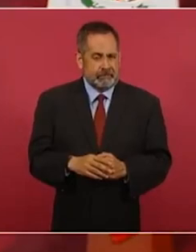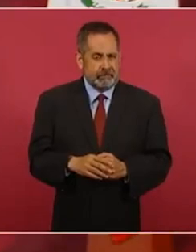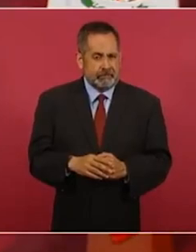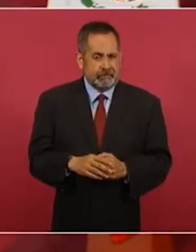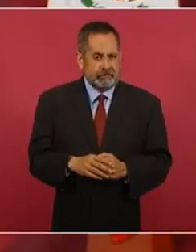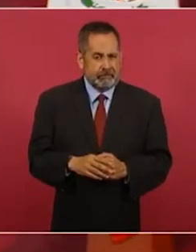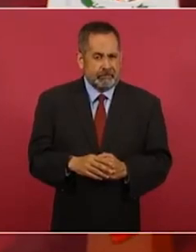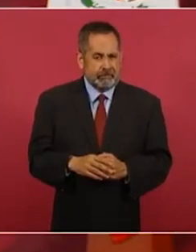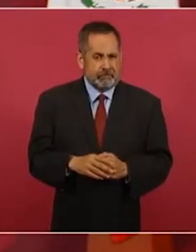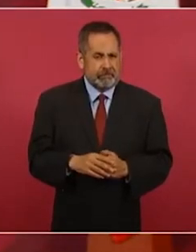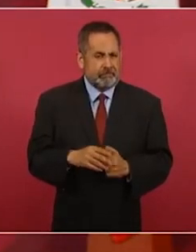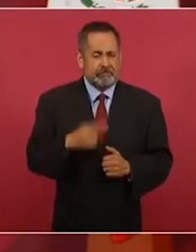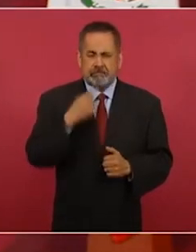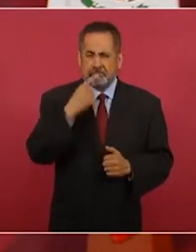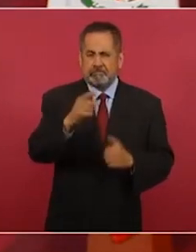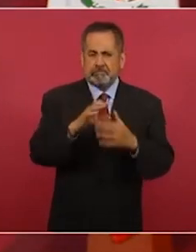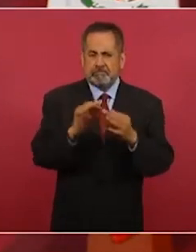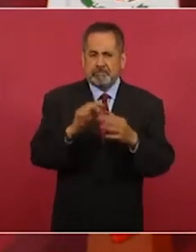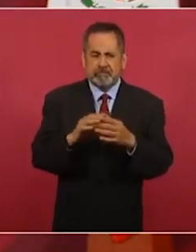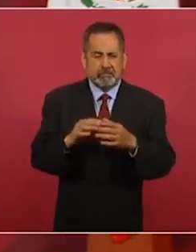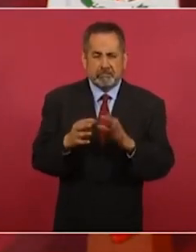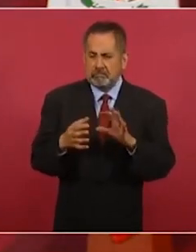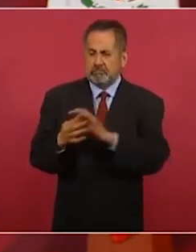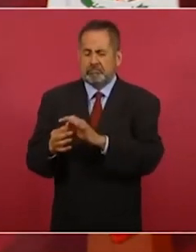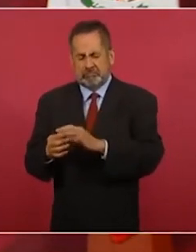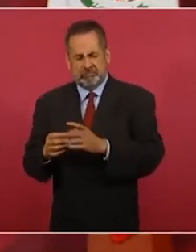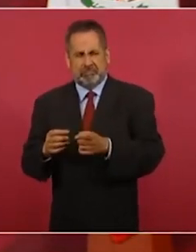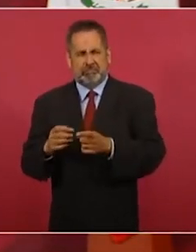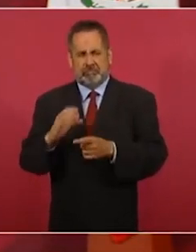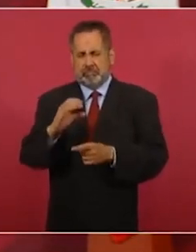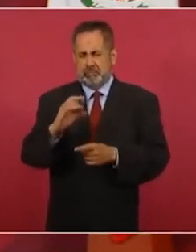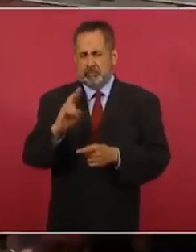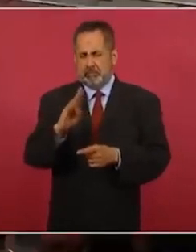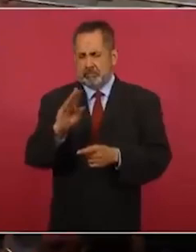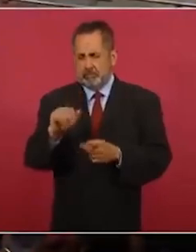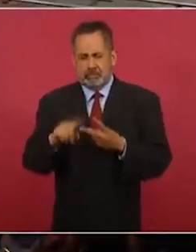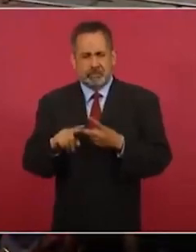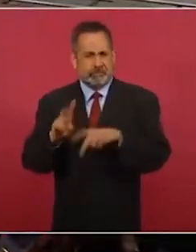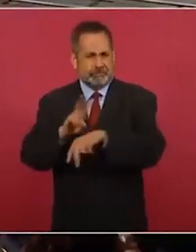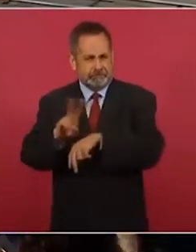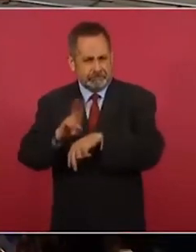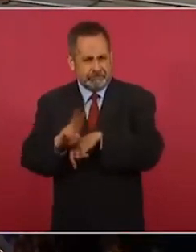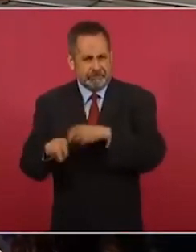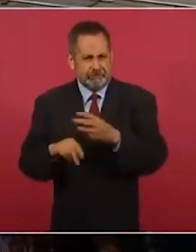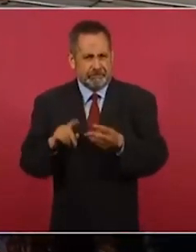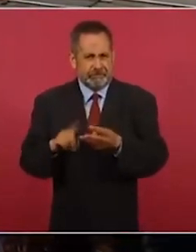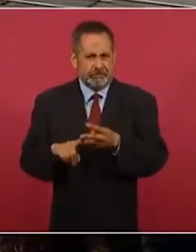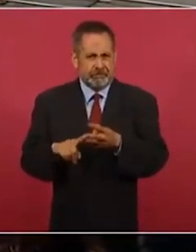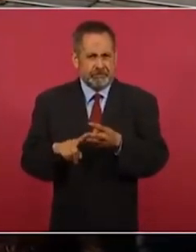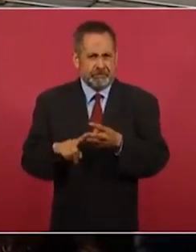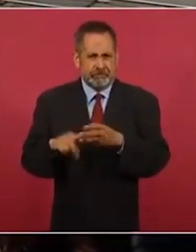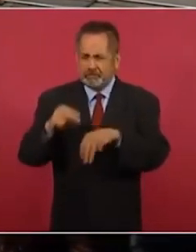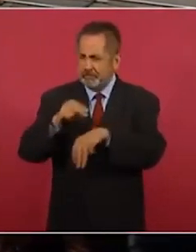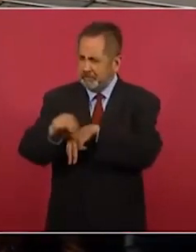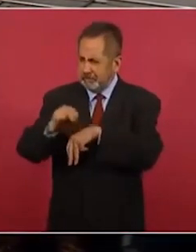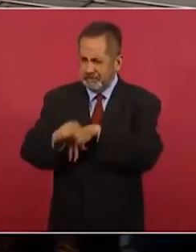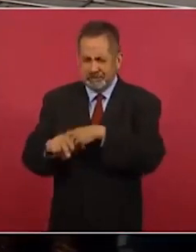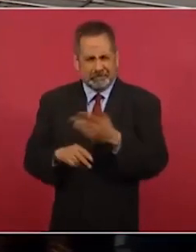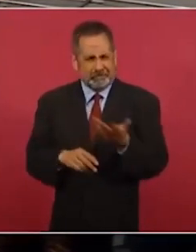vincularon con Cuba, con Venezuela y con Nicaragua,